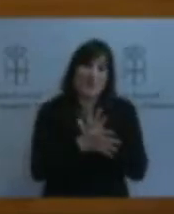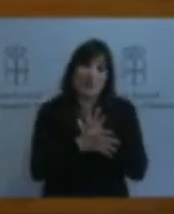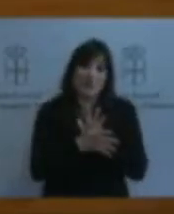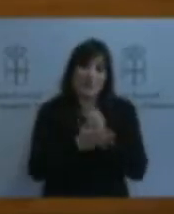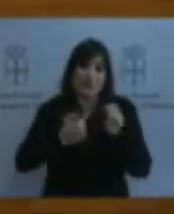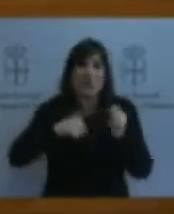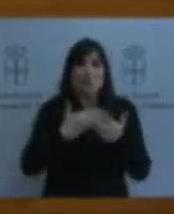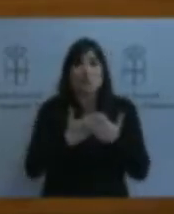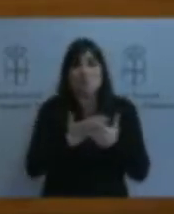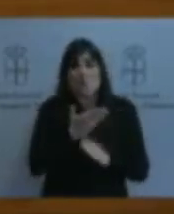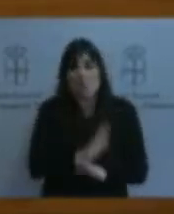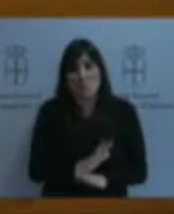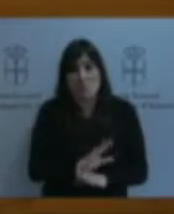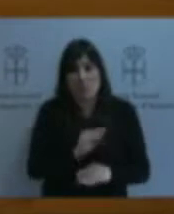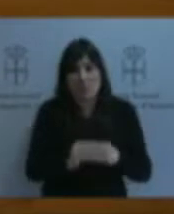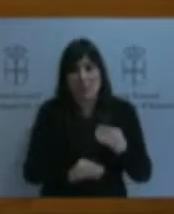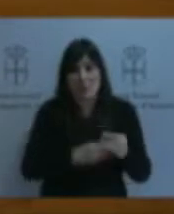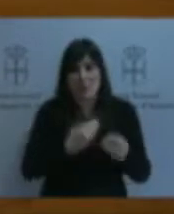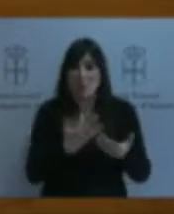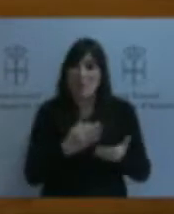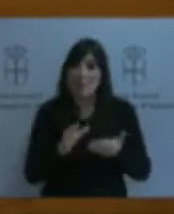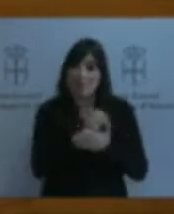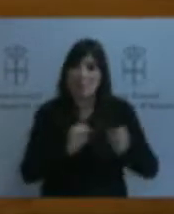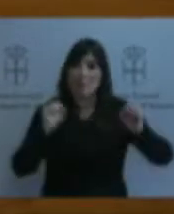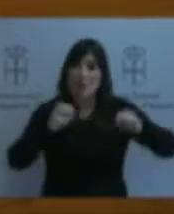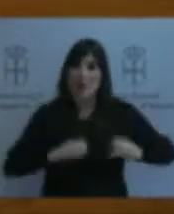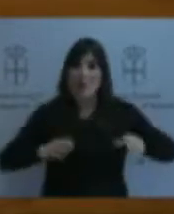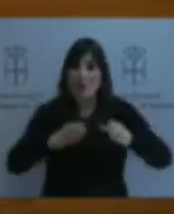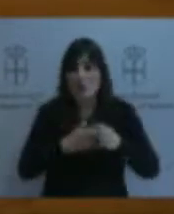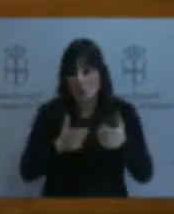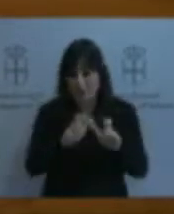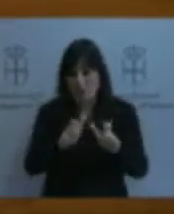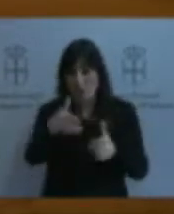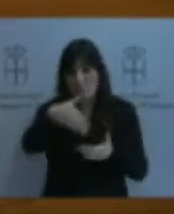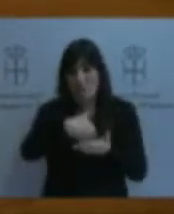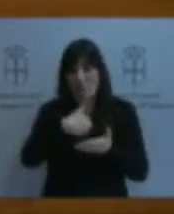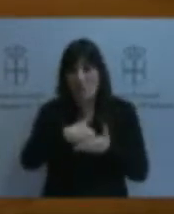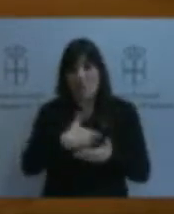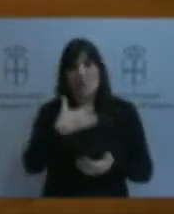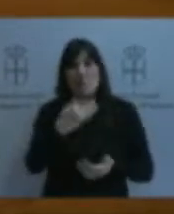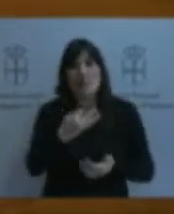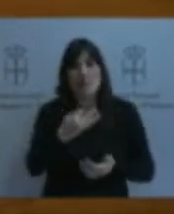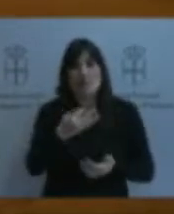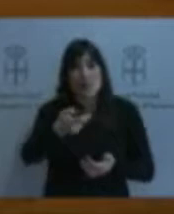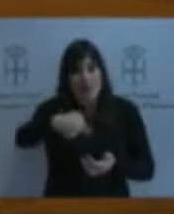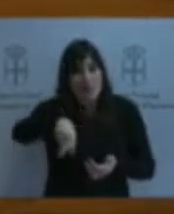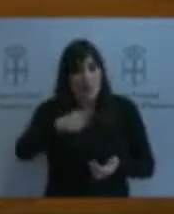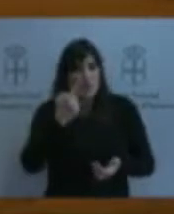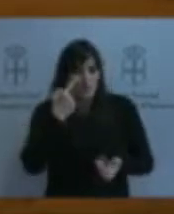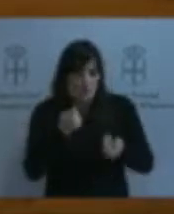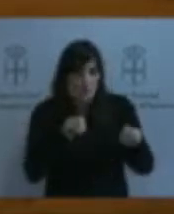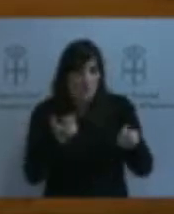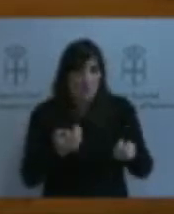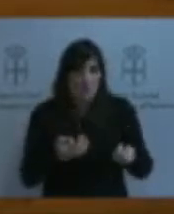consenso a propuesta del sector y bajo su propia supervisión, ya que no solo